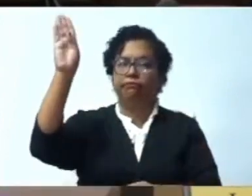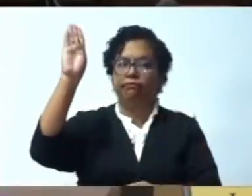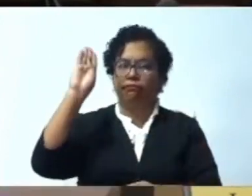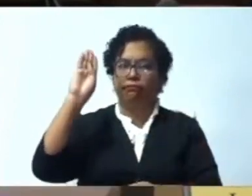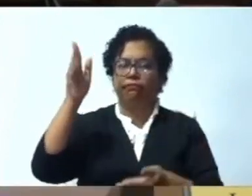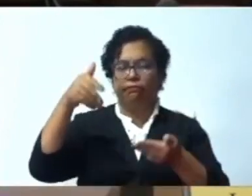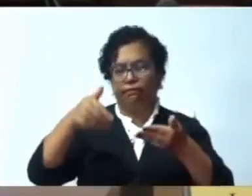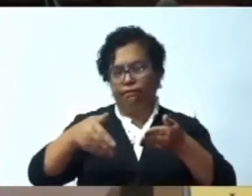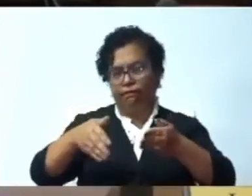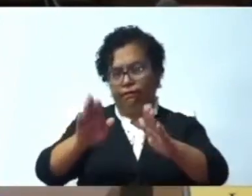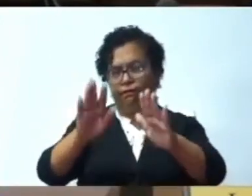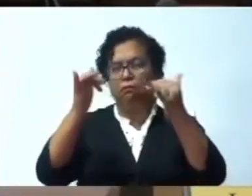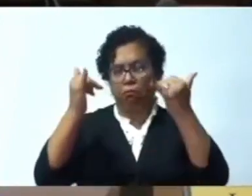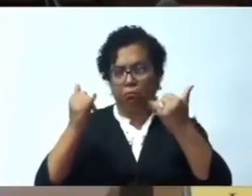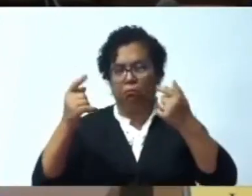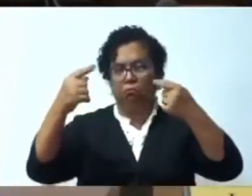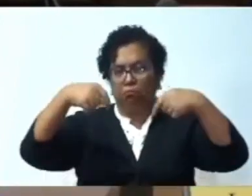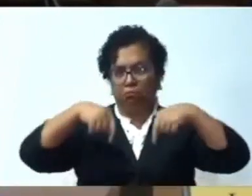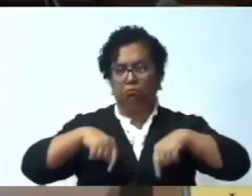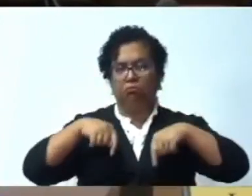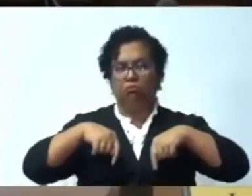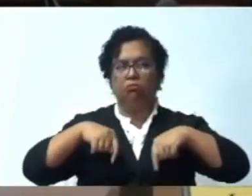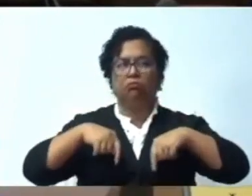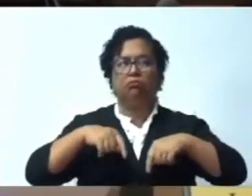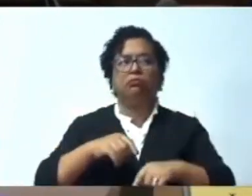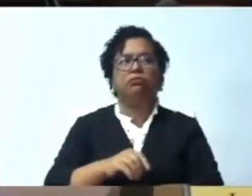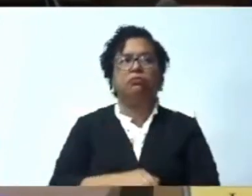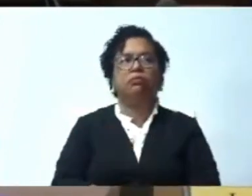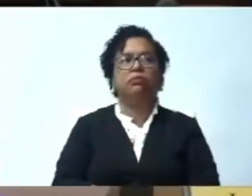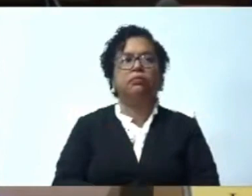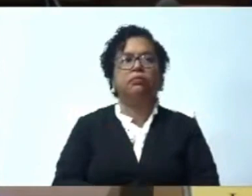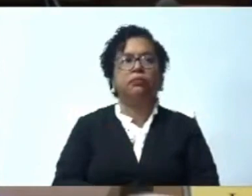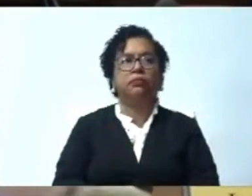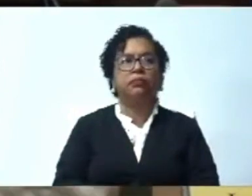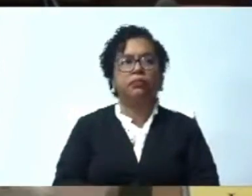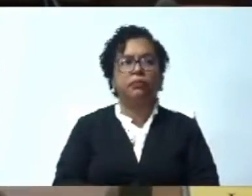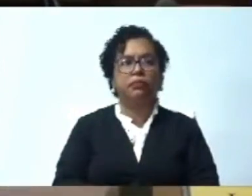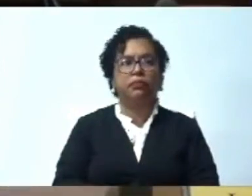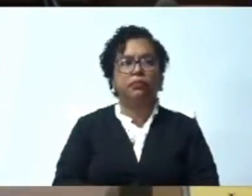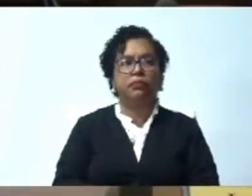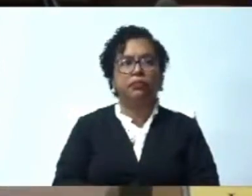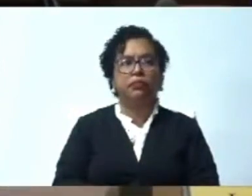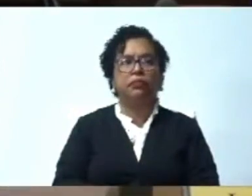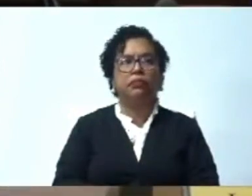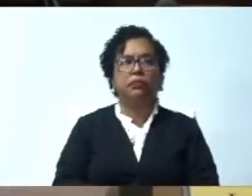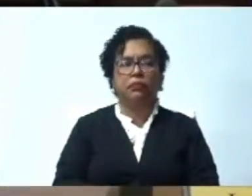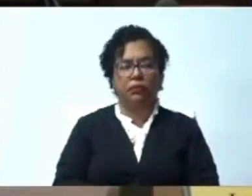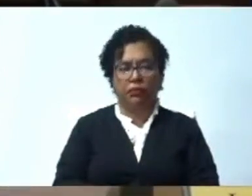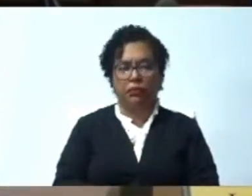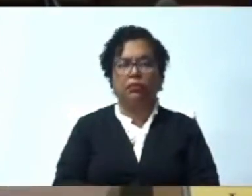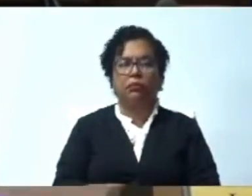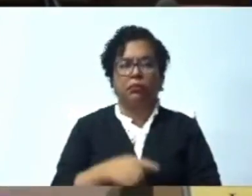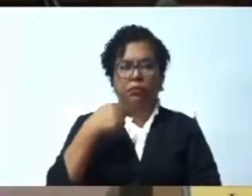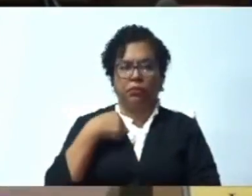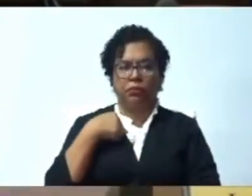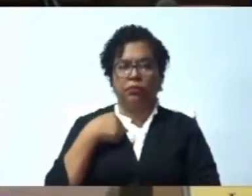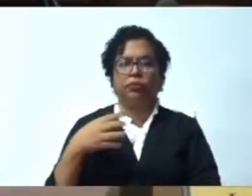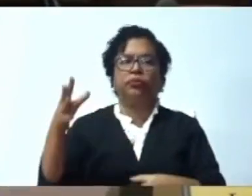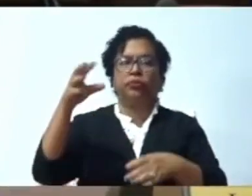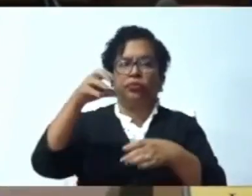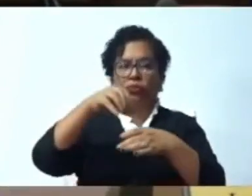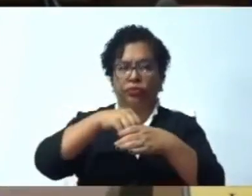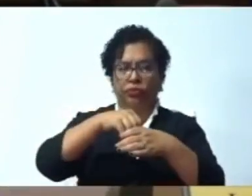permitirme estar aquí con ustedes. En el día de hoy, como miembro permanente de la Comisión